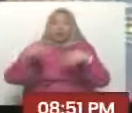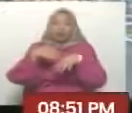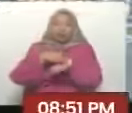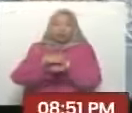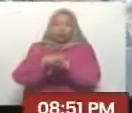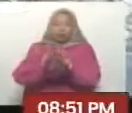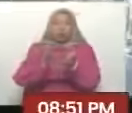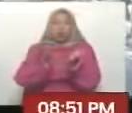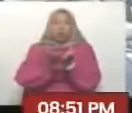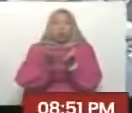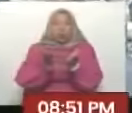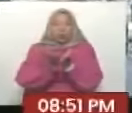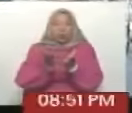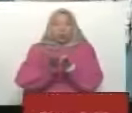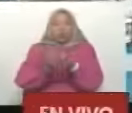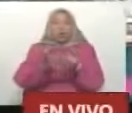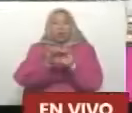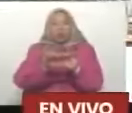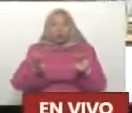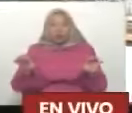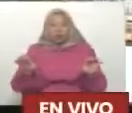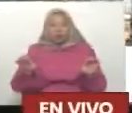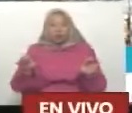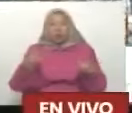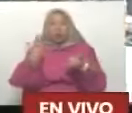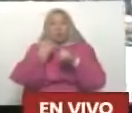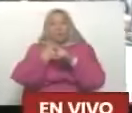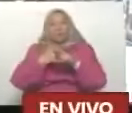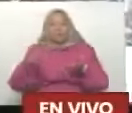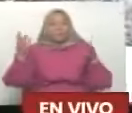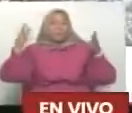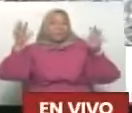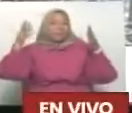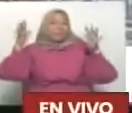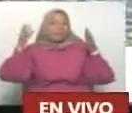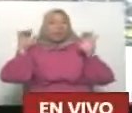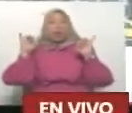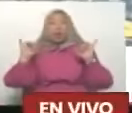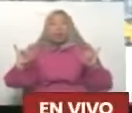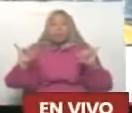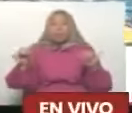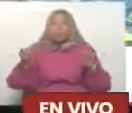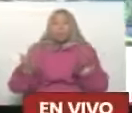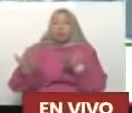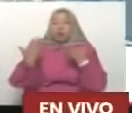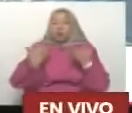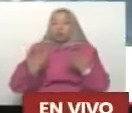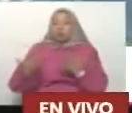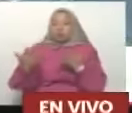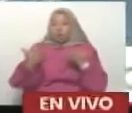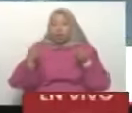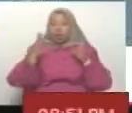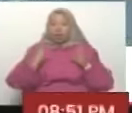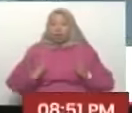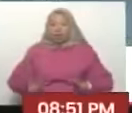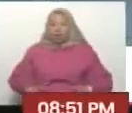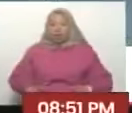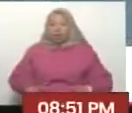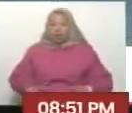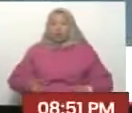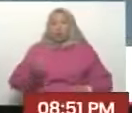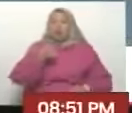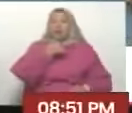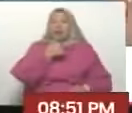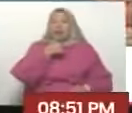institución educativa. Pero que sean los propios estudiantes que digan cómo se sientan.